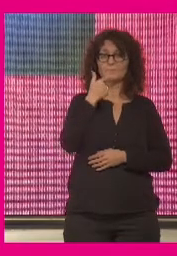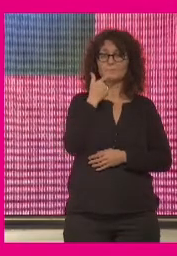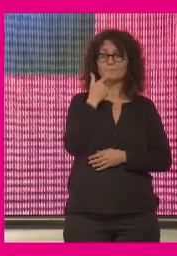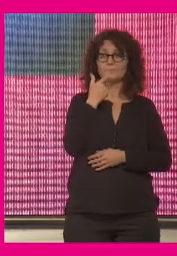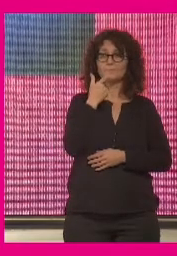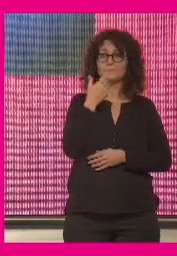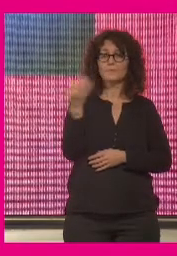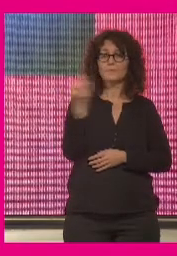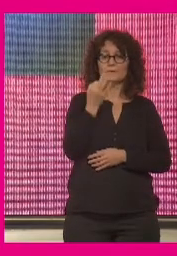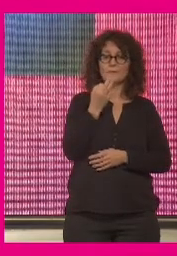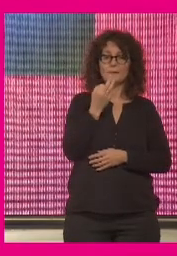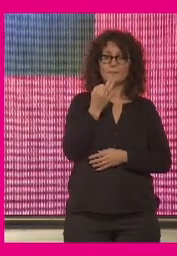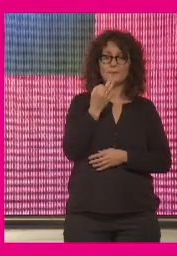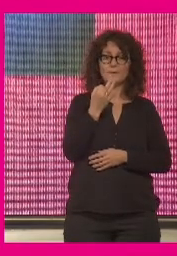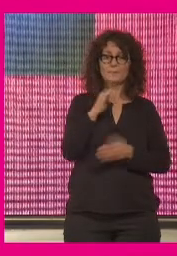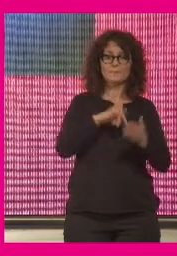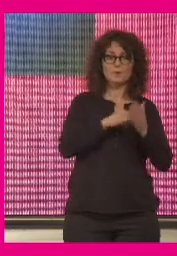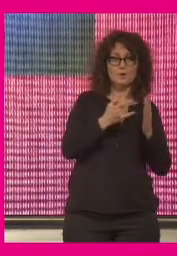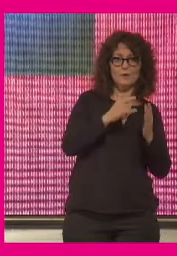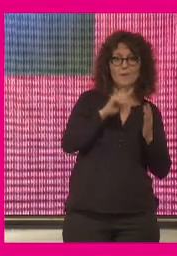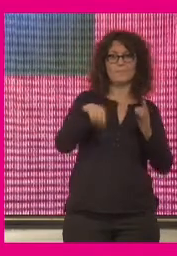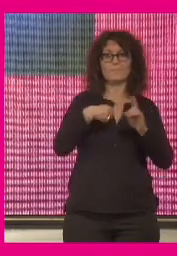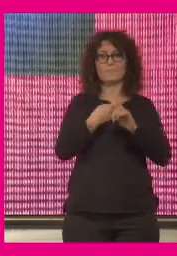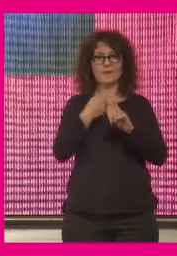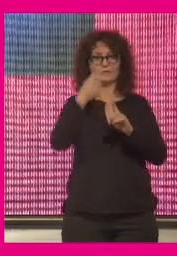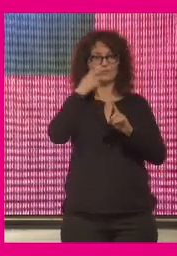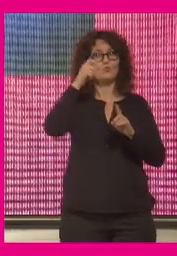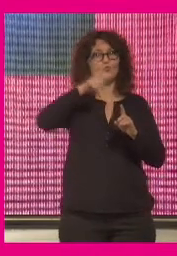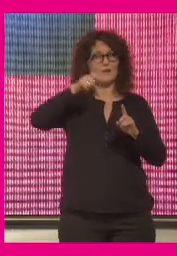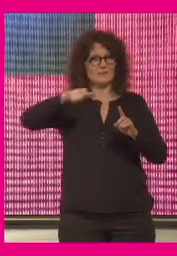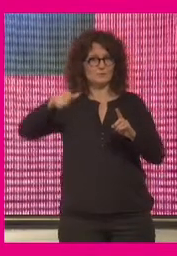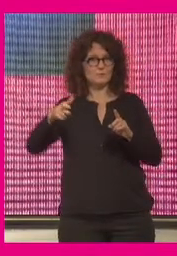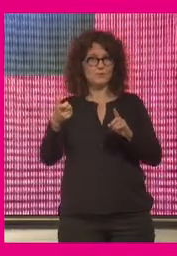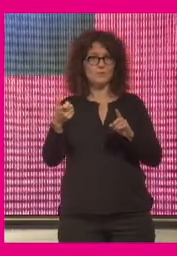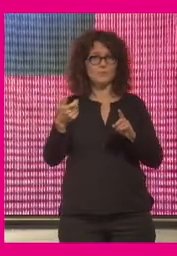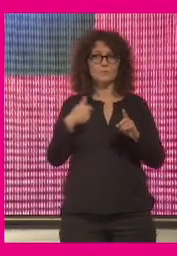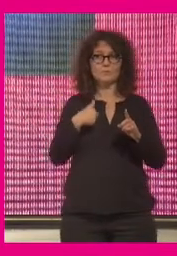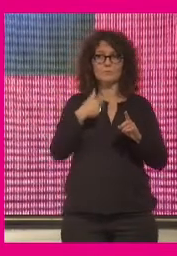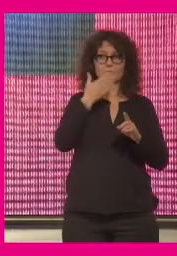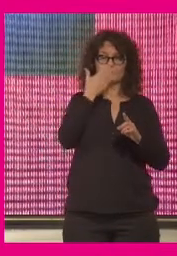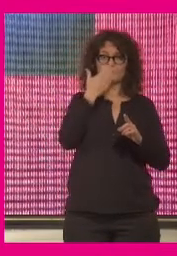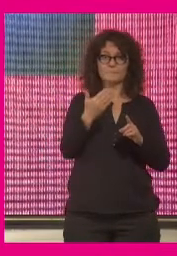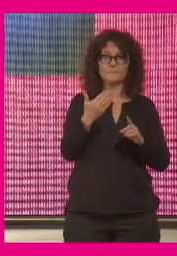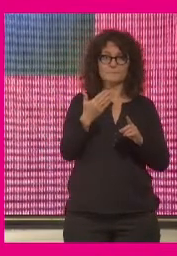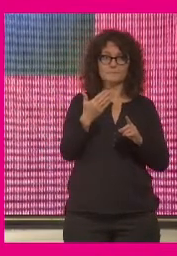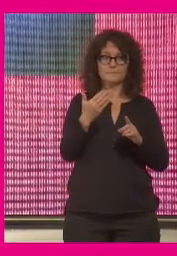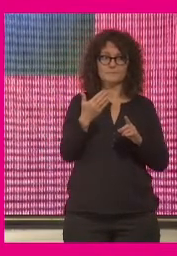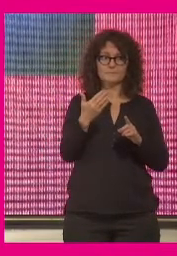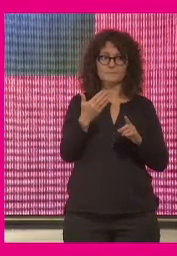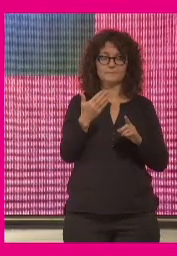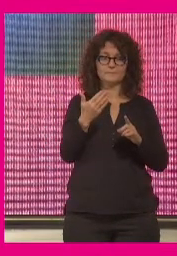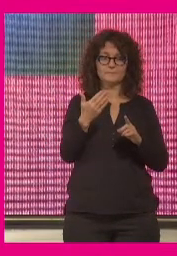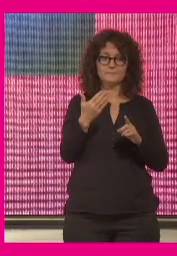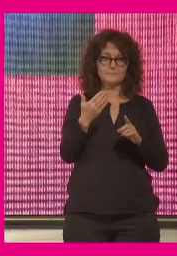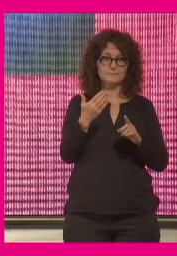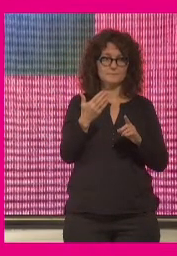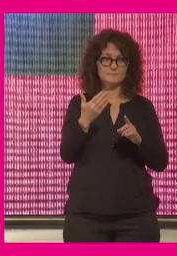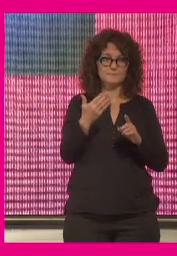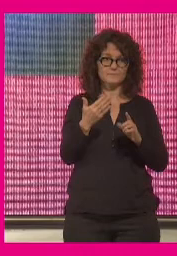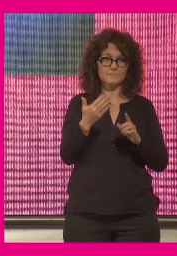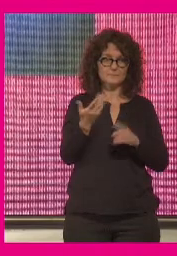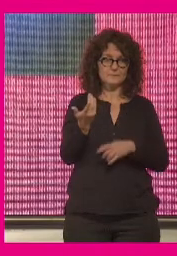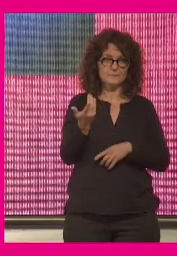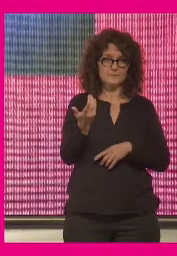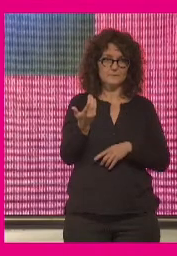de tener una tecnología y hemos de tener un humanismo hemos de yo añadiría hemos de tener una tecnología y hemos de tener unos conceptos adecuados para esa